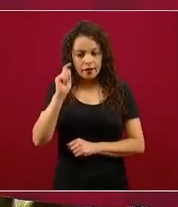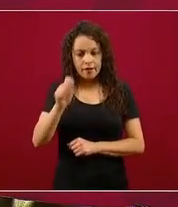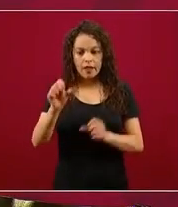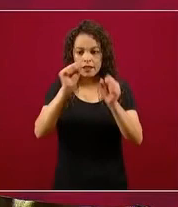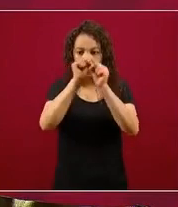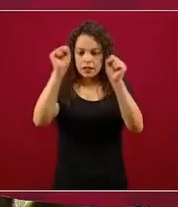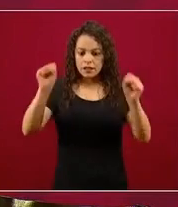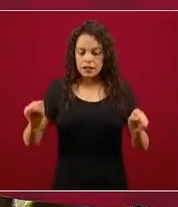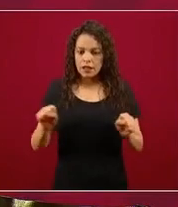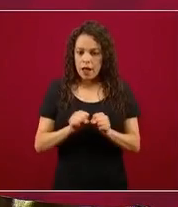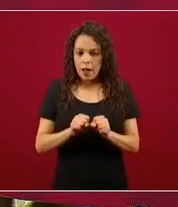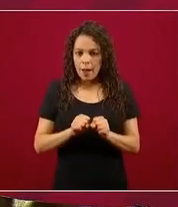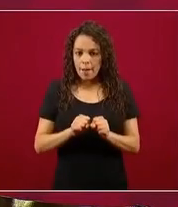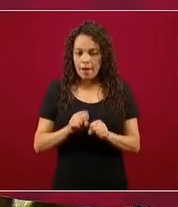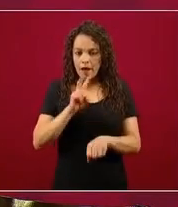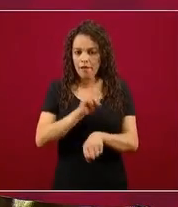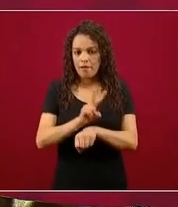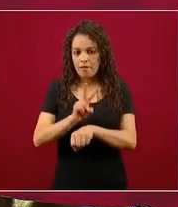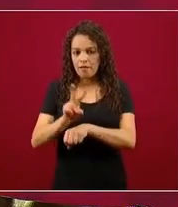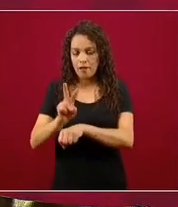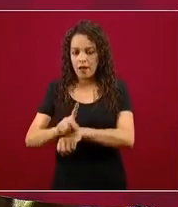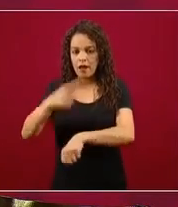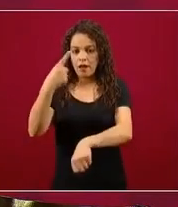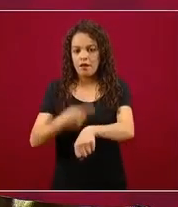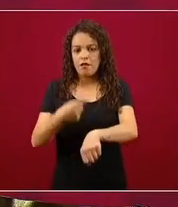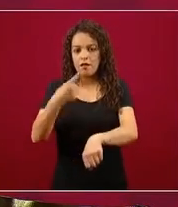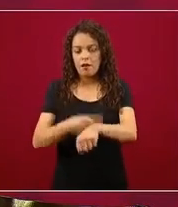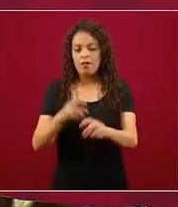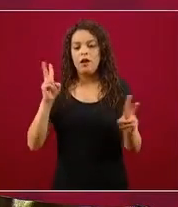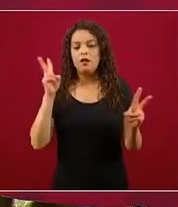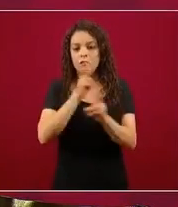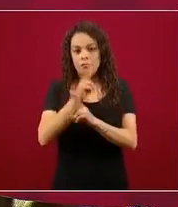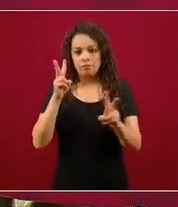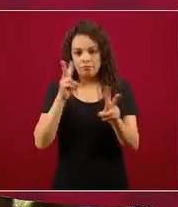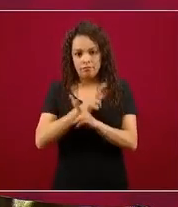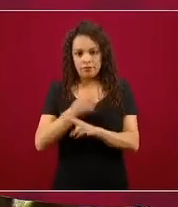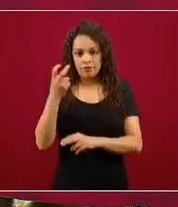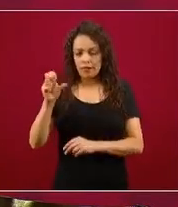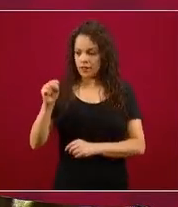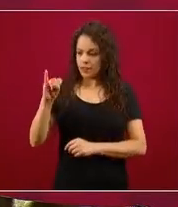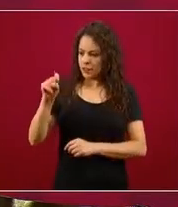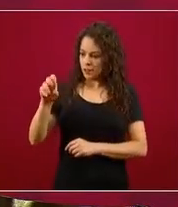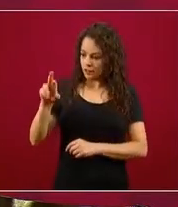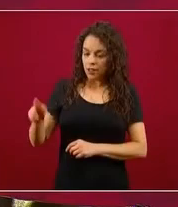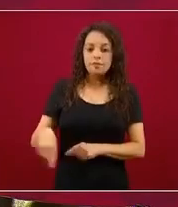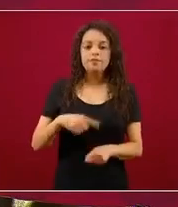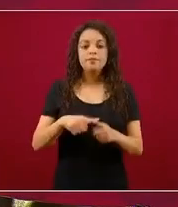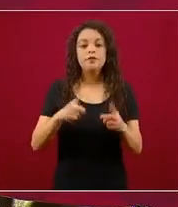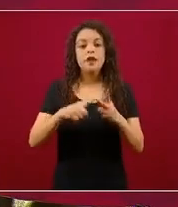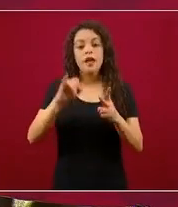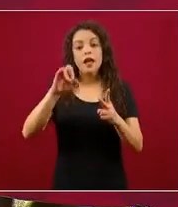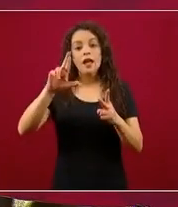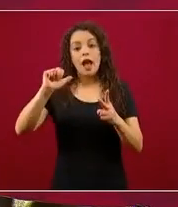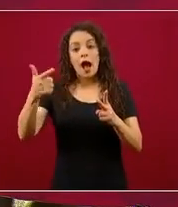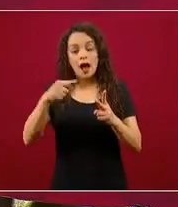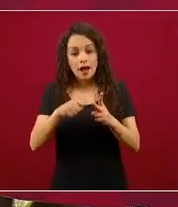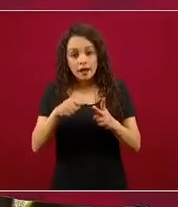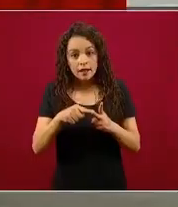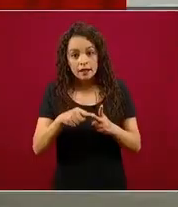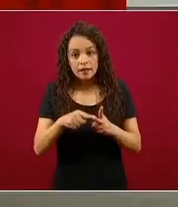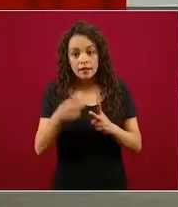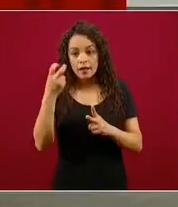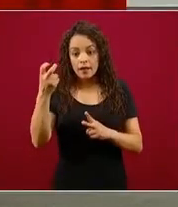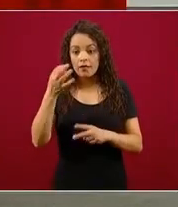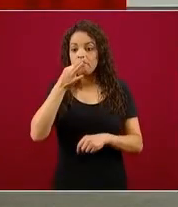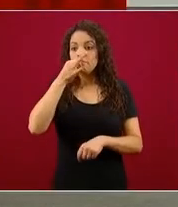de Vigilancia de Enfermedades Respiratorias, la red IRAJ, que es en donde reportan